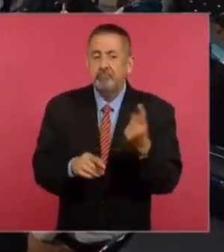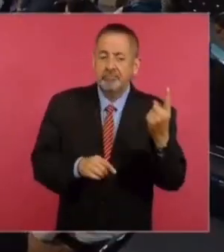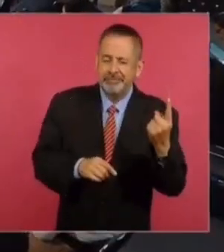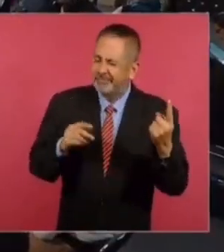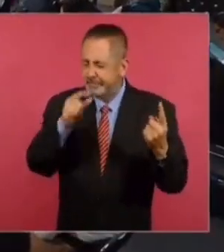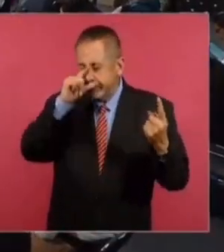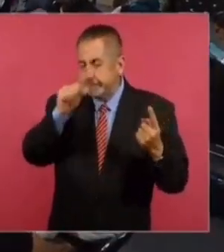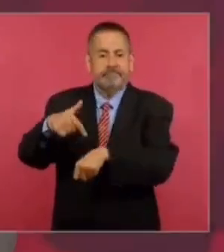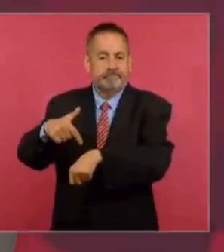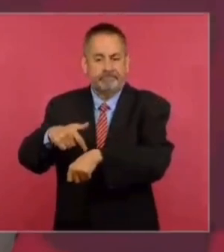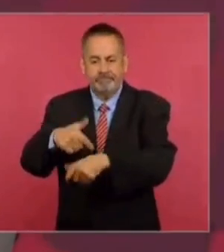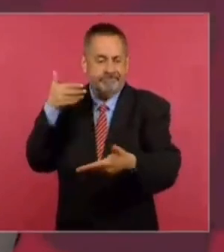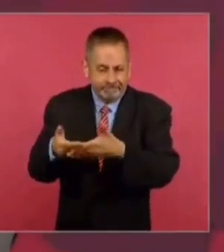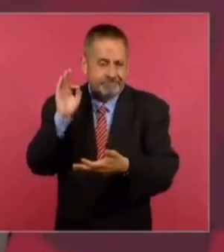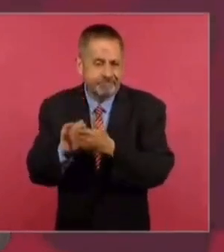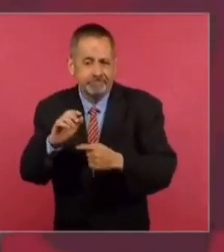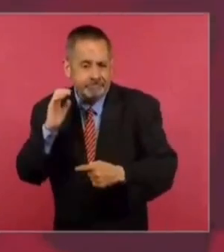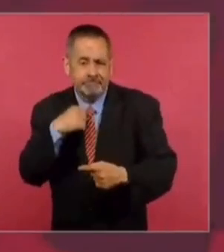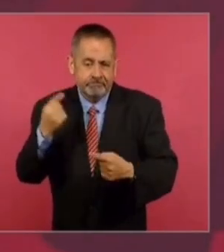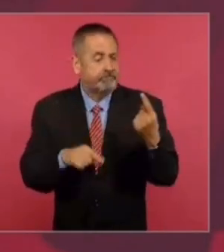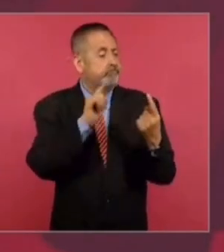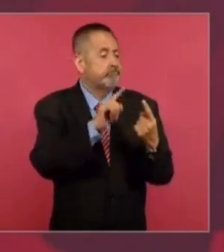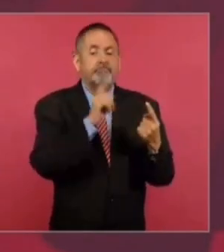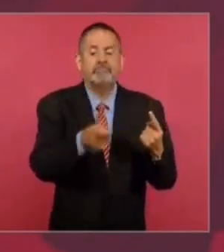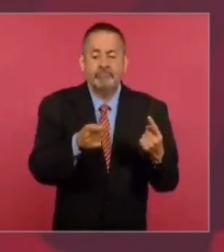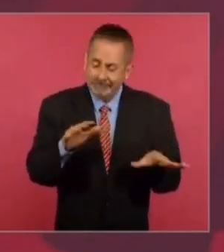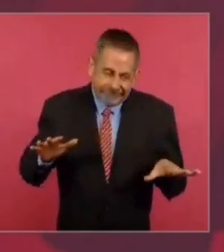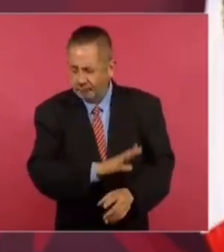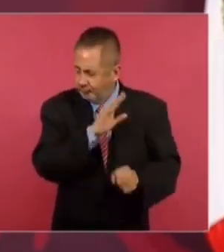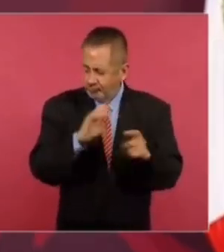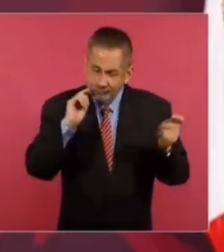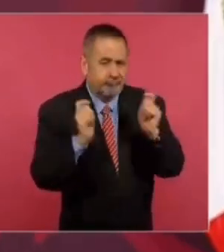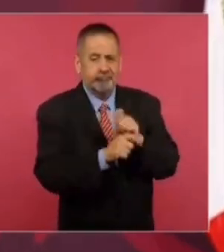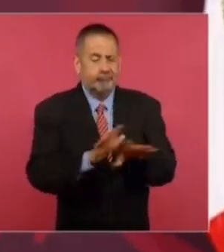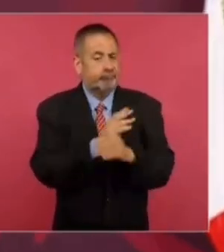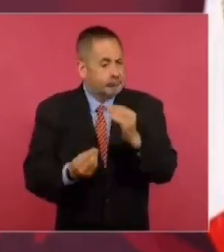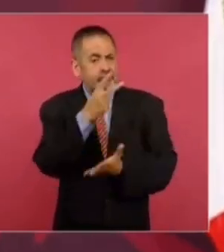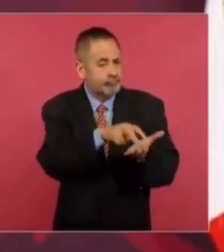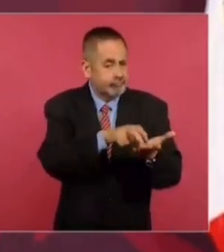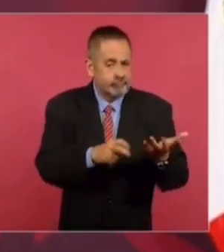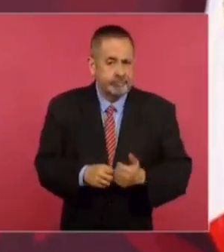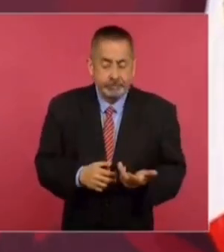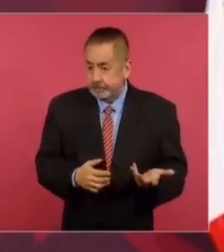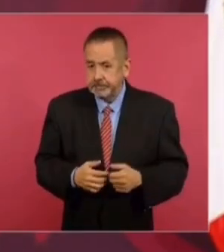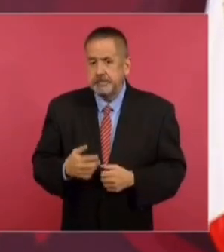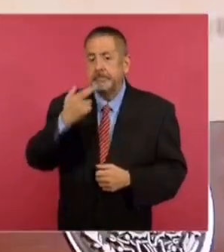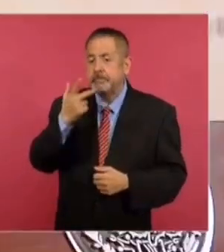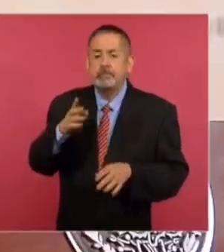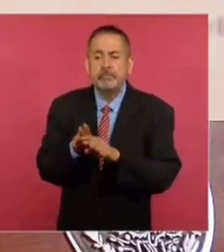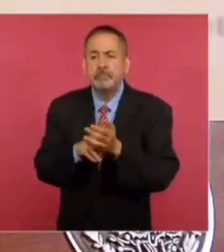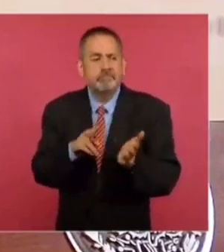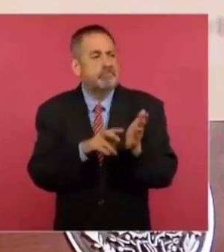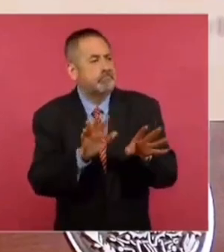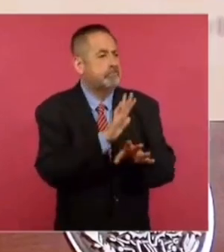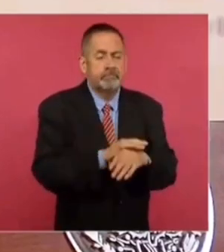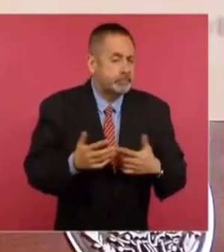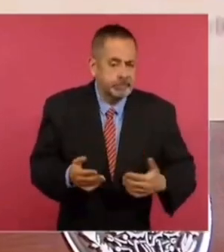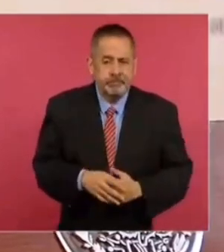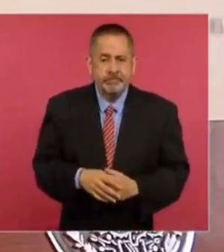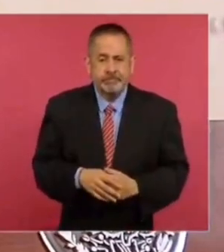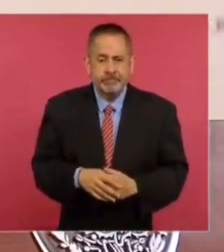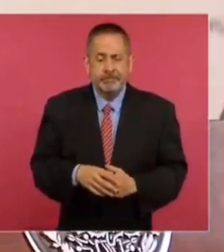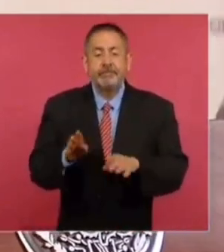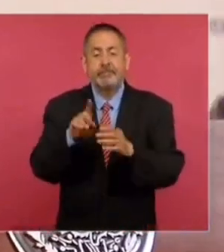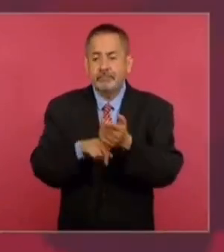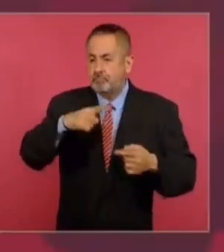ellas, que no nos dio tiempo, es la reforma al Poder Judicial. Y la mejor manera de hacerlo es mediante